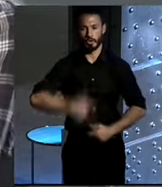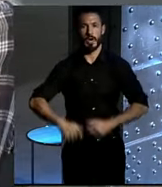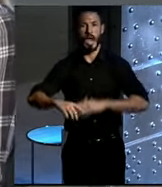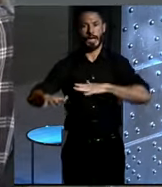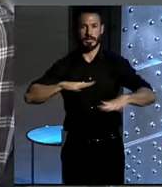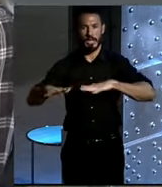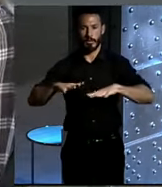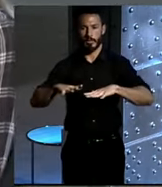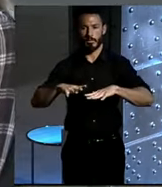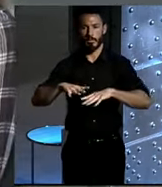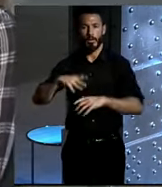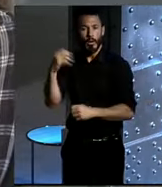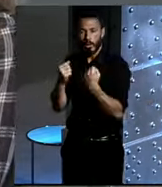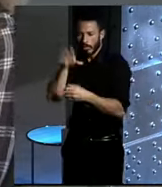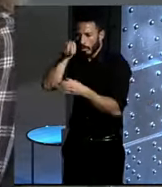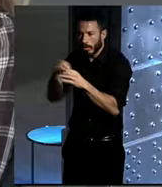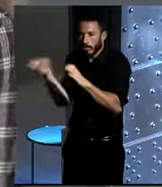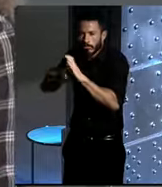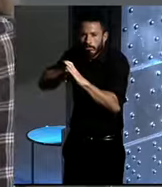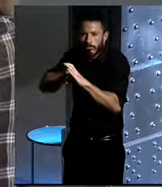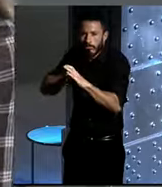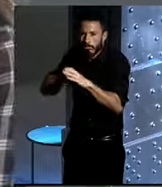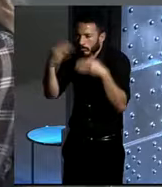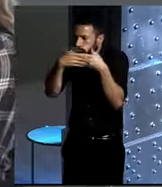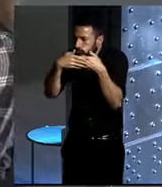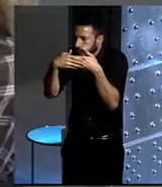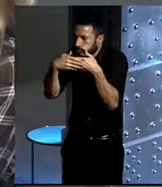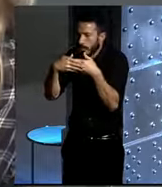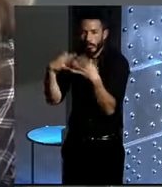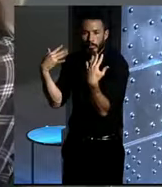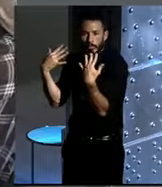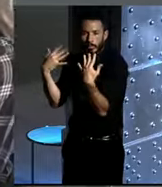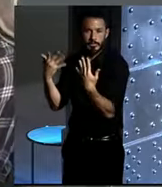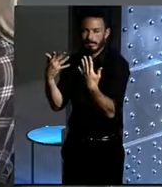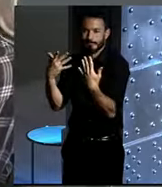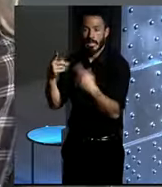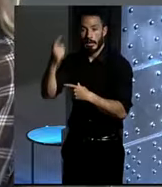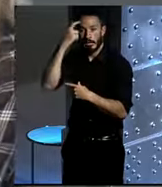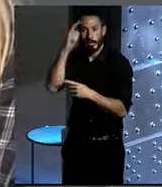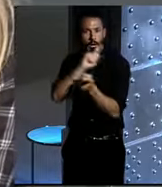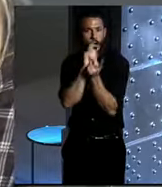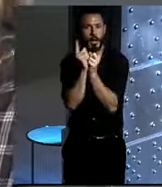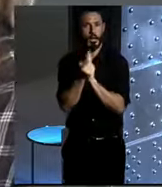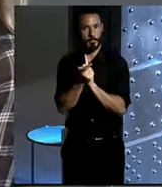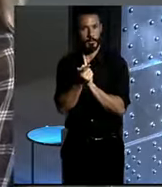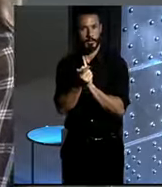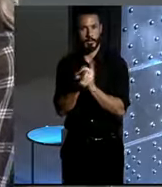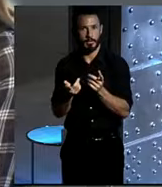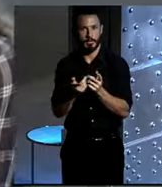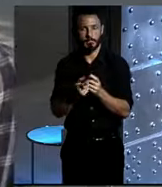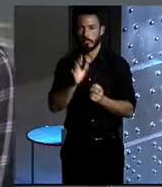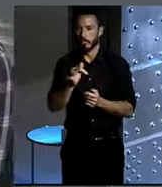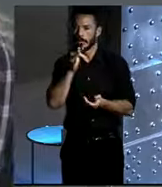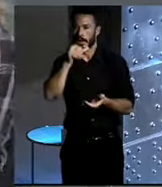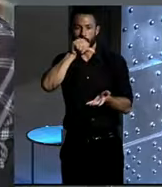encerrado con el aire acondicionado, ¿sabes? Tu manera de pensar cambia. Por otro lado, vas al nivel de la ciudad. Quiere decir que conoces barrios,